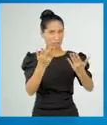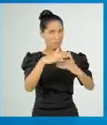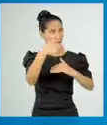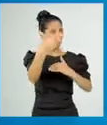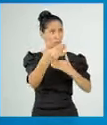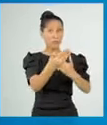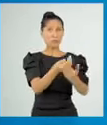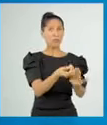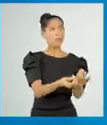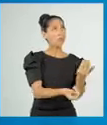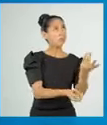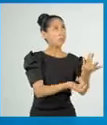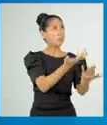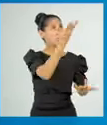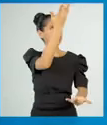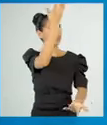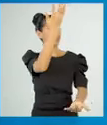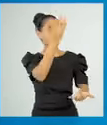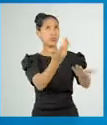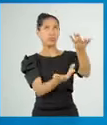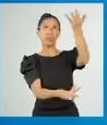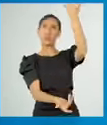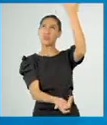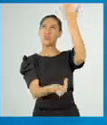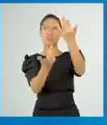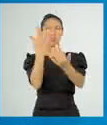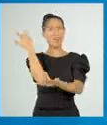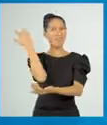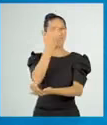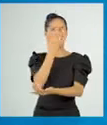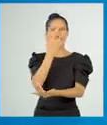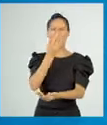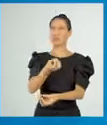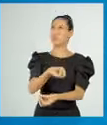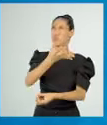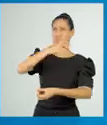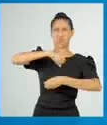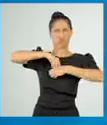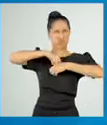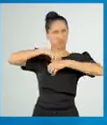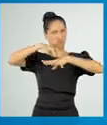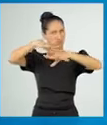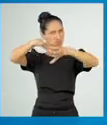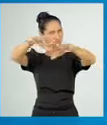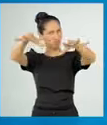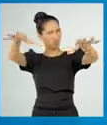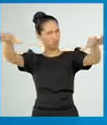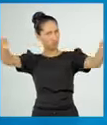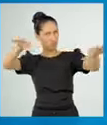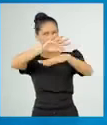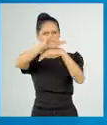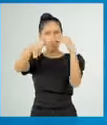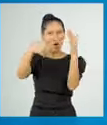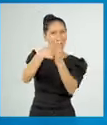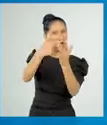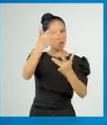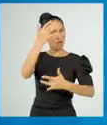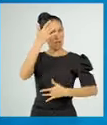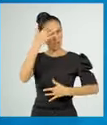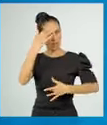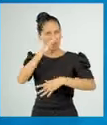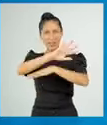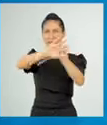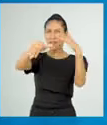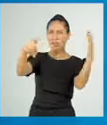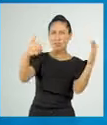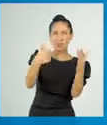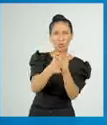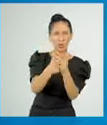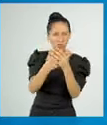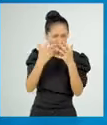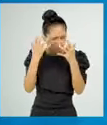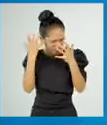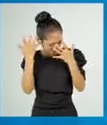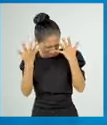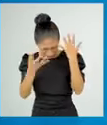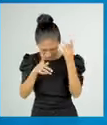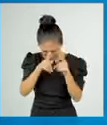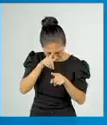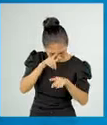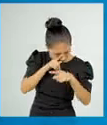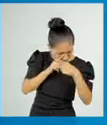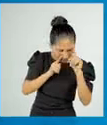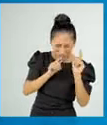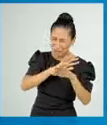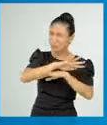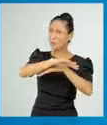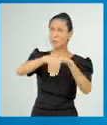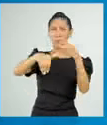oscurecía el sol. Eran todas las enfermedades, todos los sufrimientos, todas las fealdades, todos